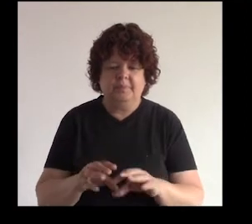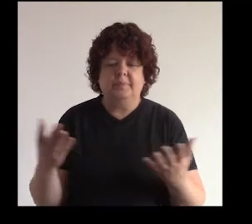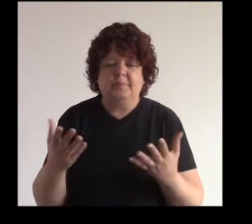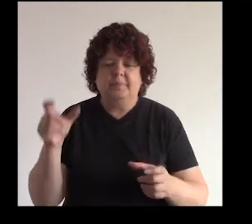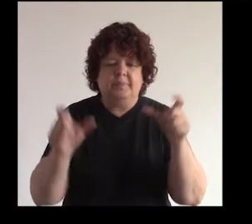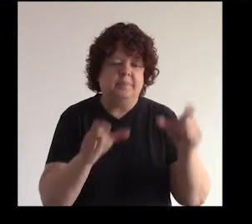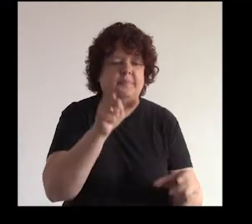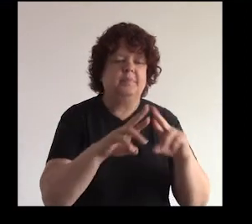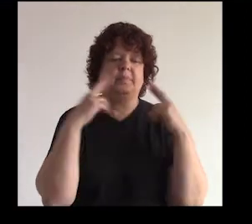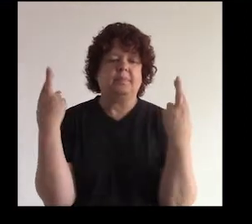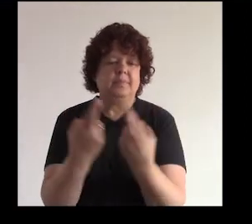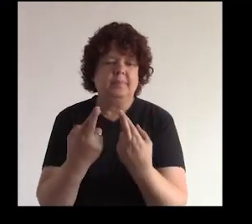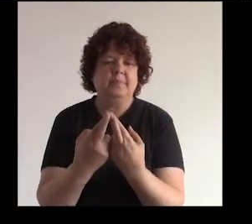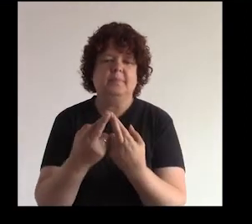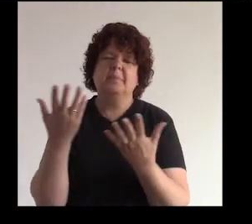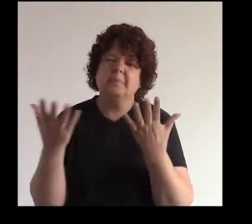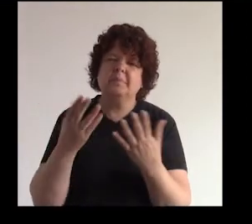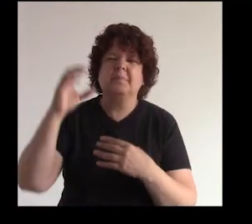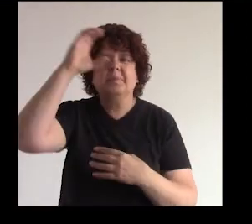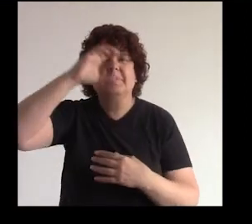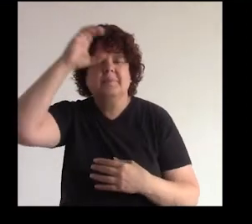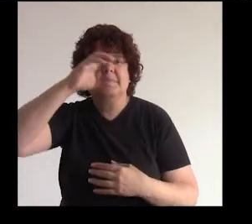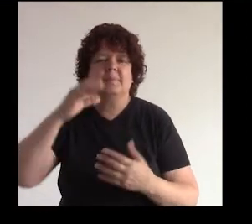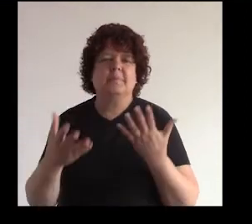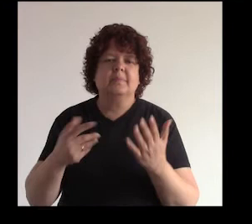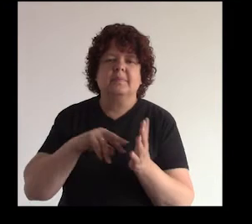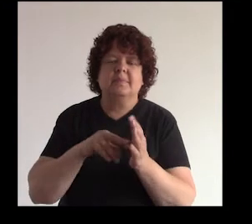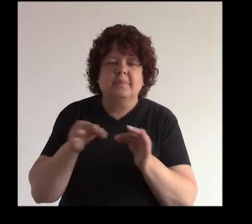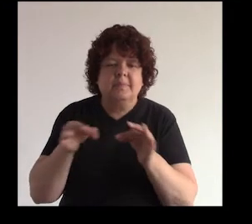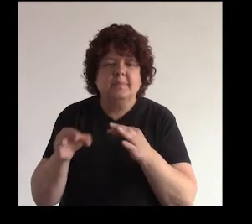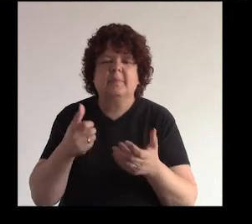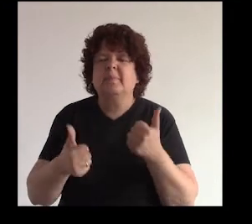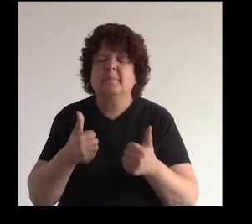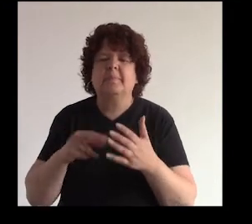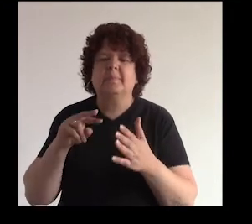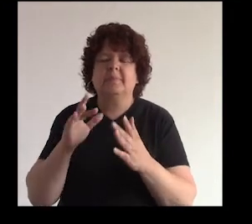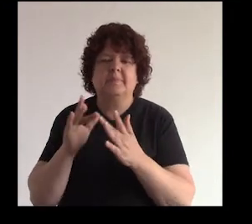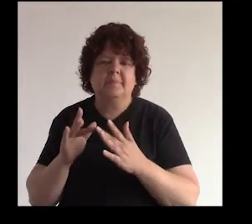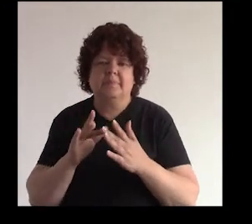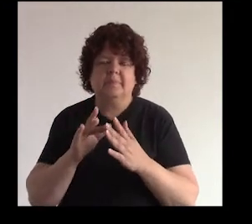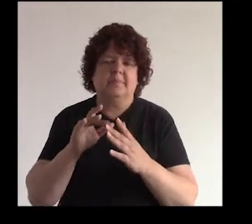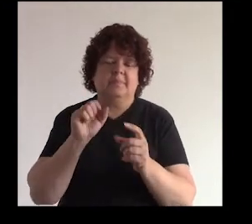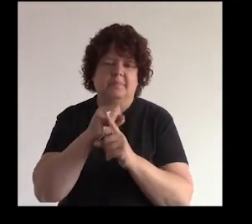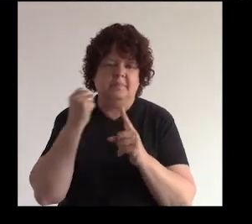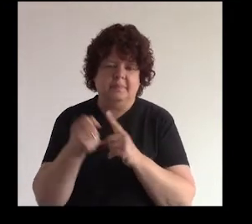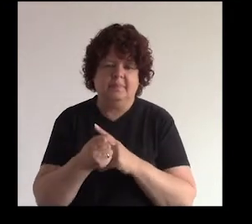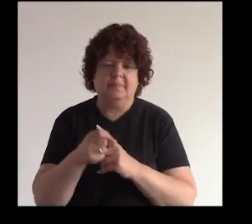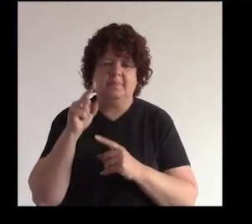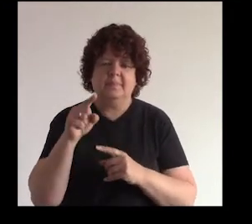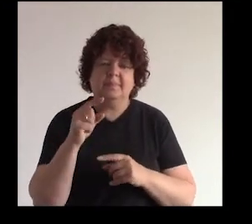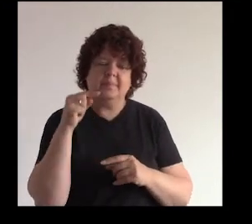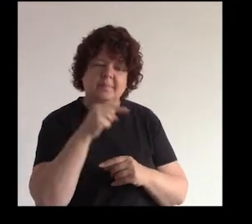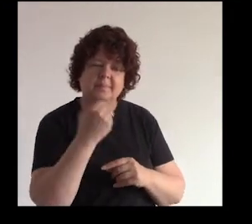donde las personas se reúnen ¿sí? este sería un concepto un poco más ajustado a lo que es una red social y aquí he puesto un icono